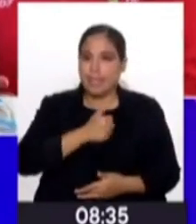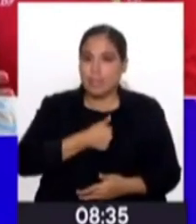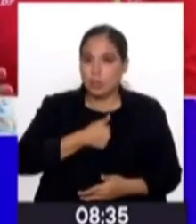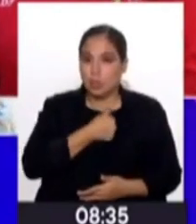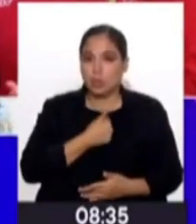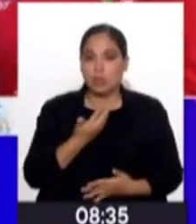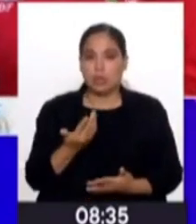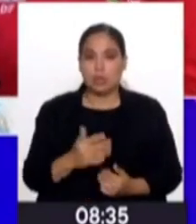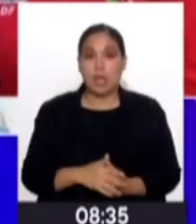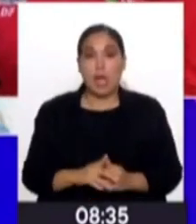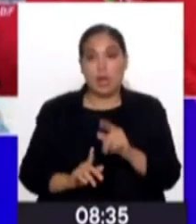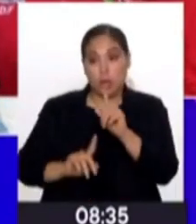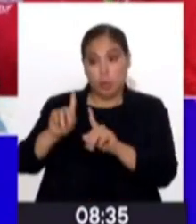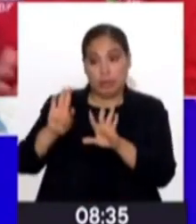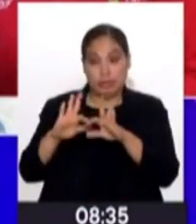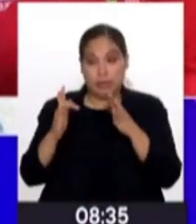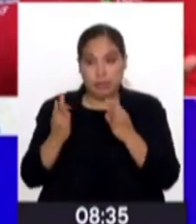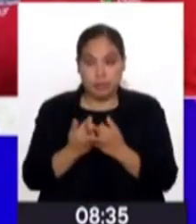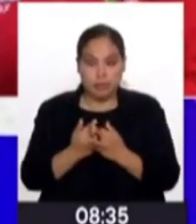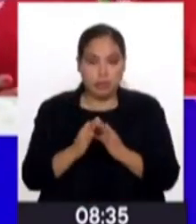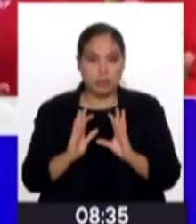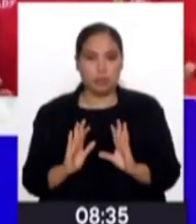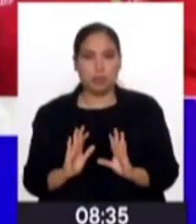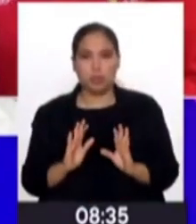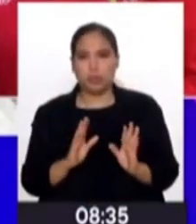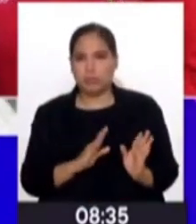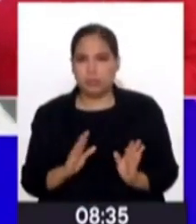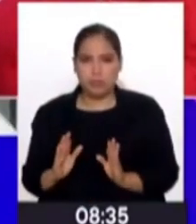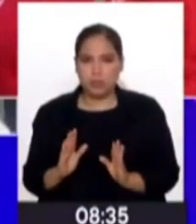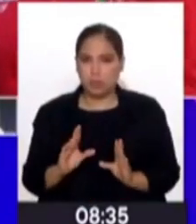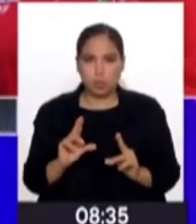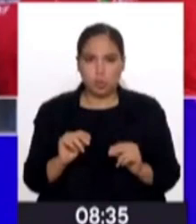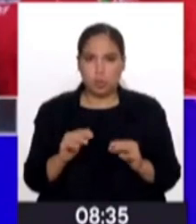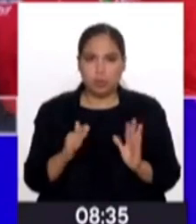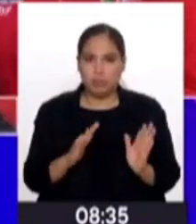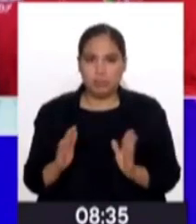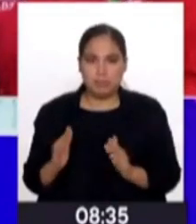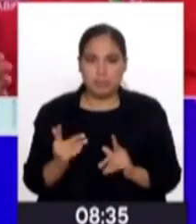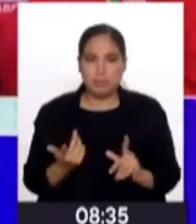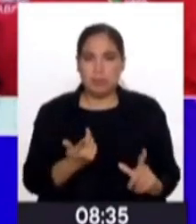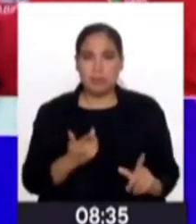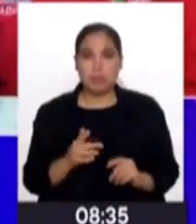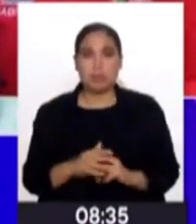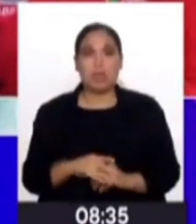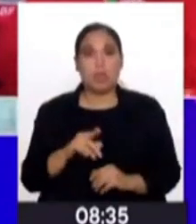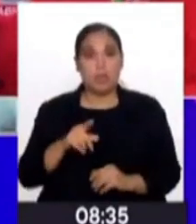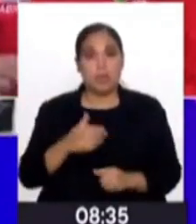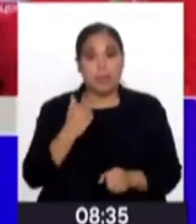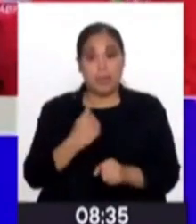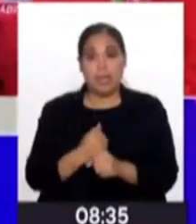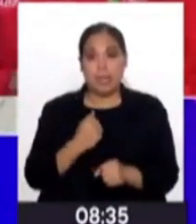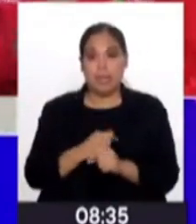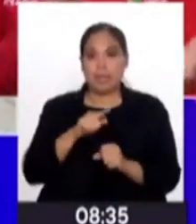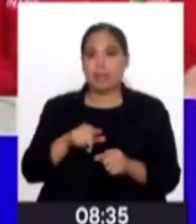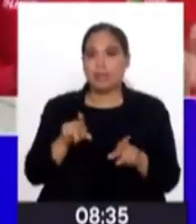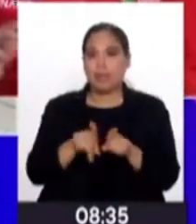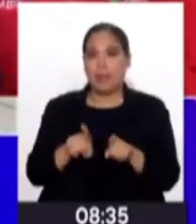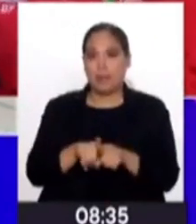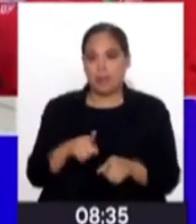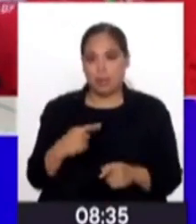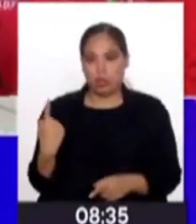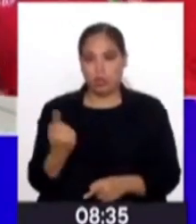y hay familias que no están preparadas, padres que no están preparados para esto, esa labor también hacemos nosotros,